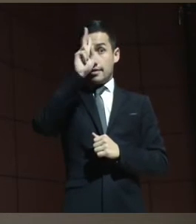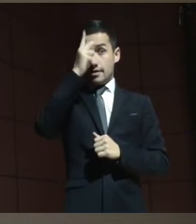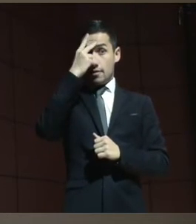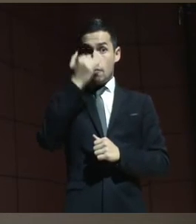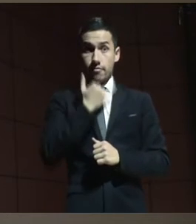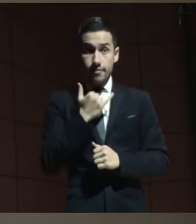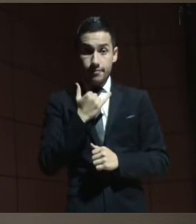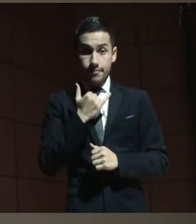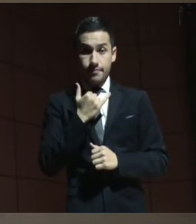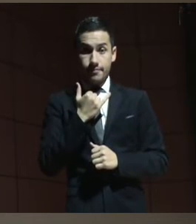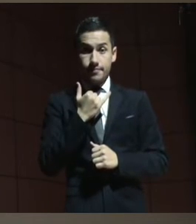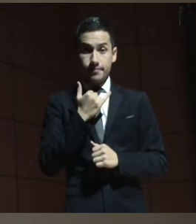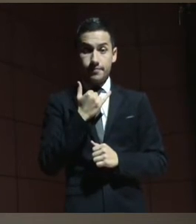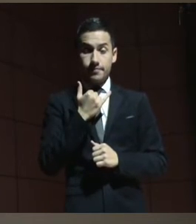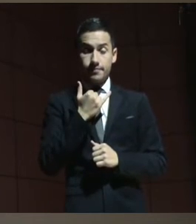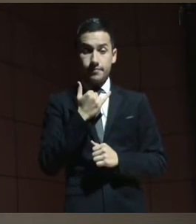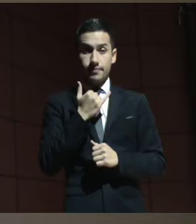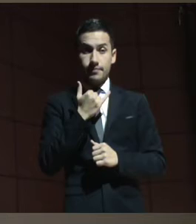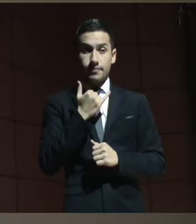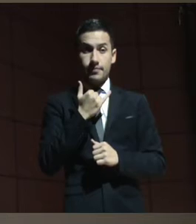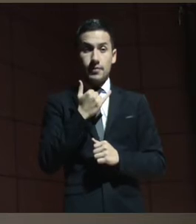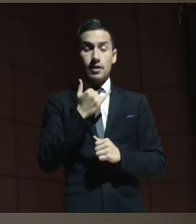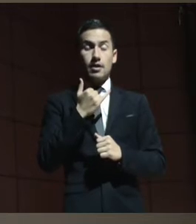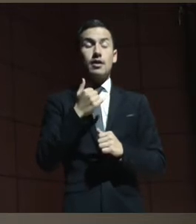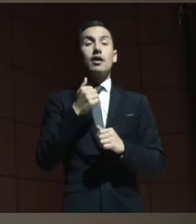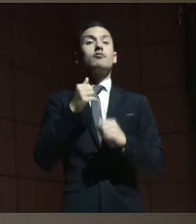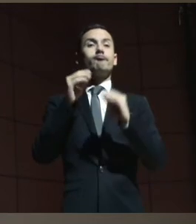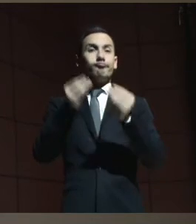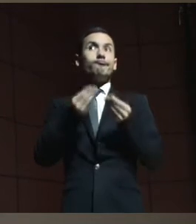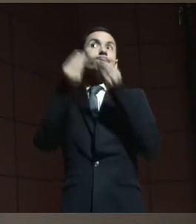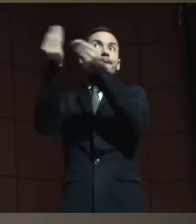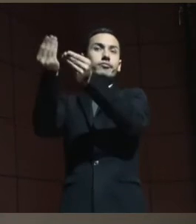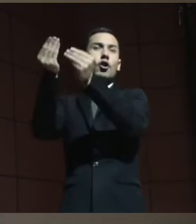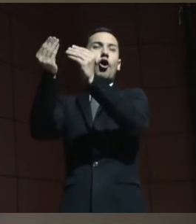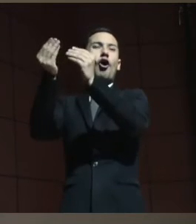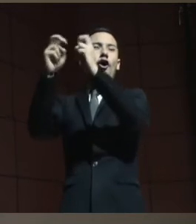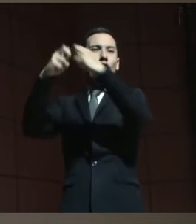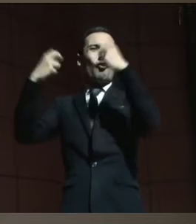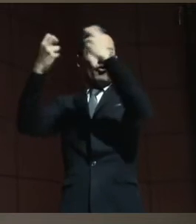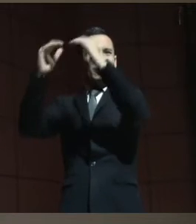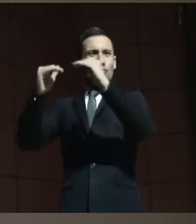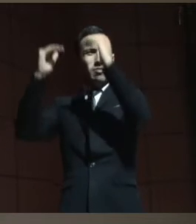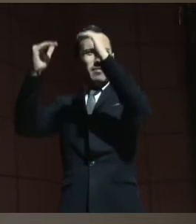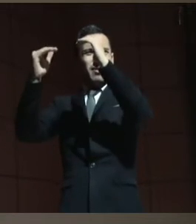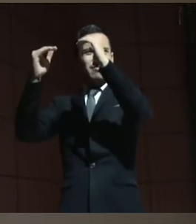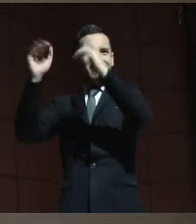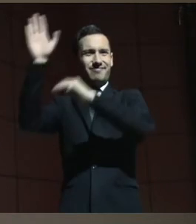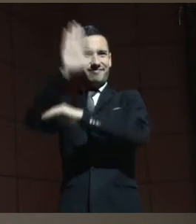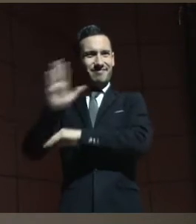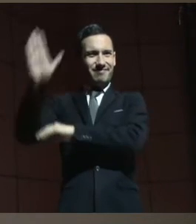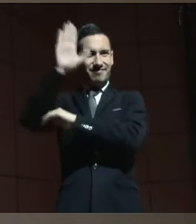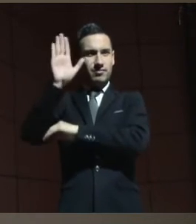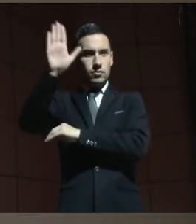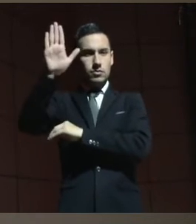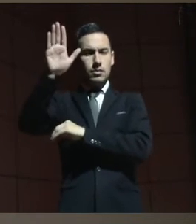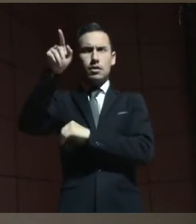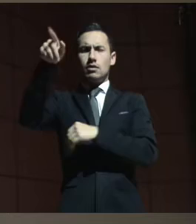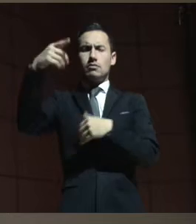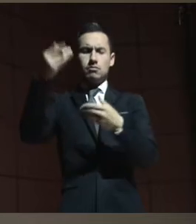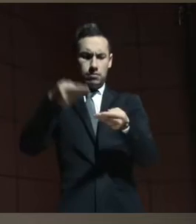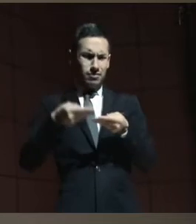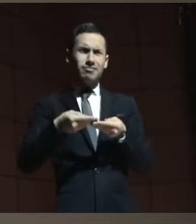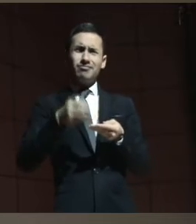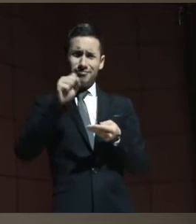entonces lo elevan a la Corte Suprema de la Nación. Cuando llega la Corte Suprema de la Nación le dice, acá se equivocaron,